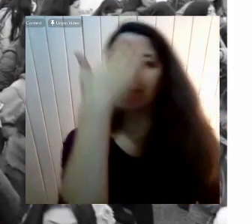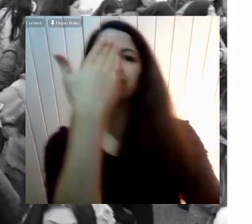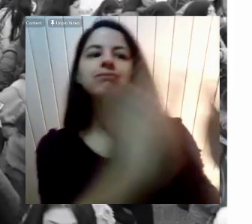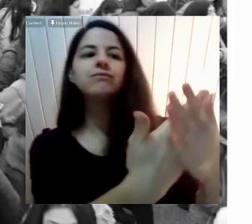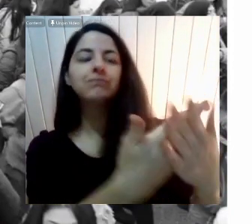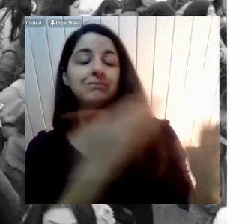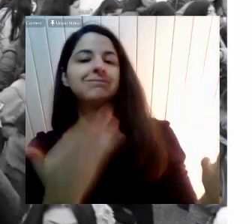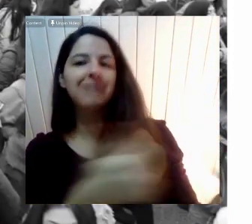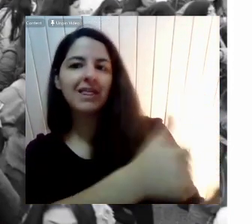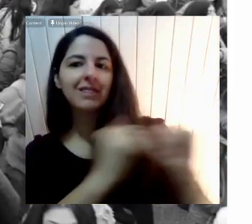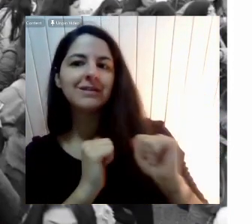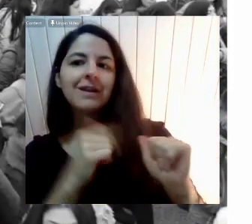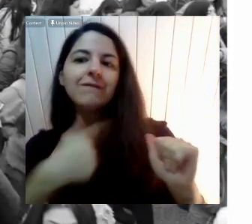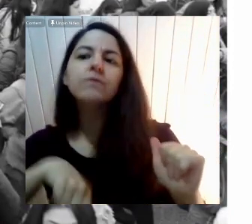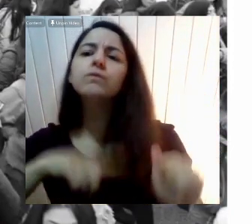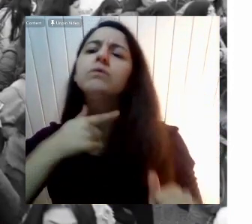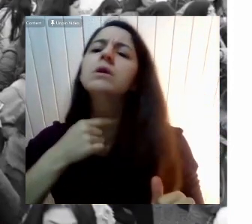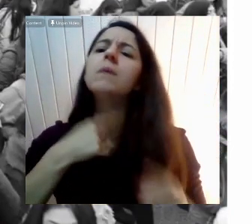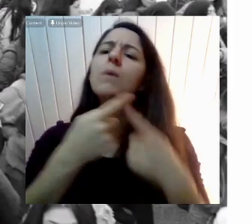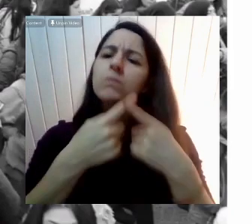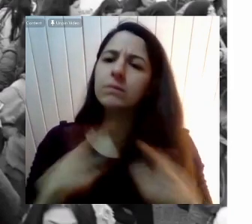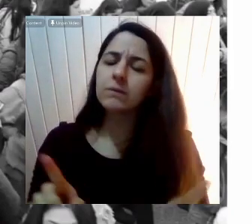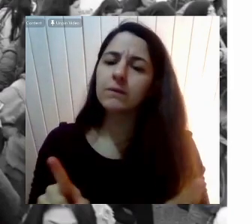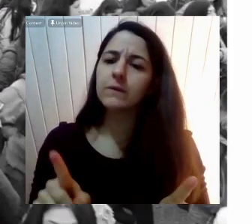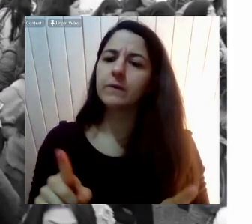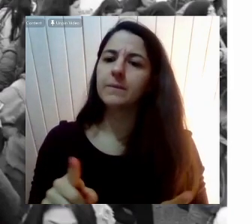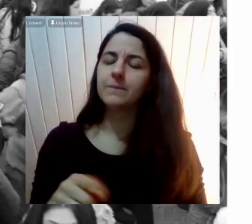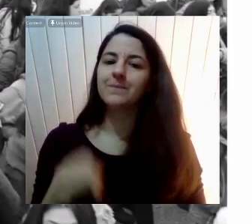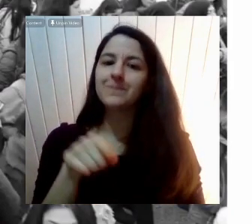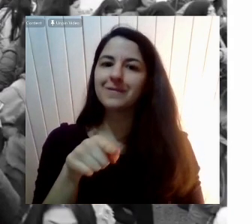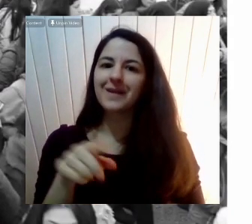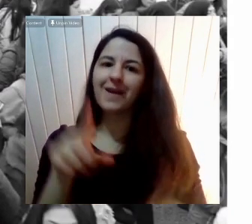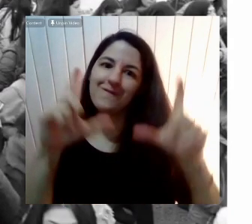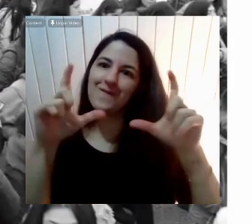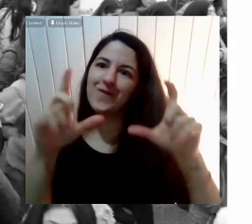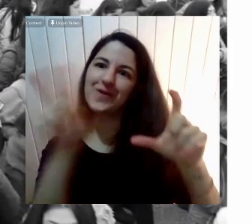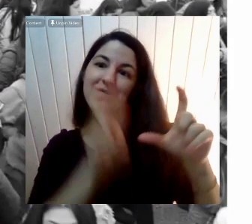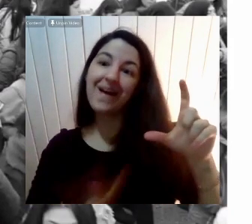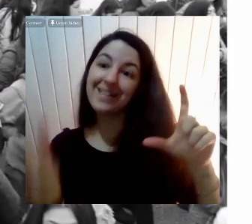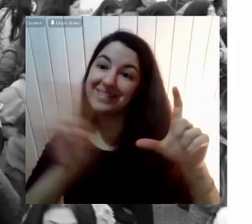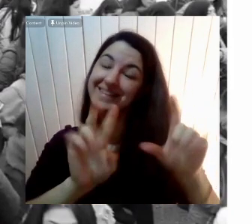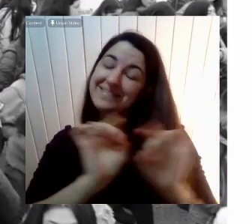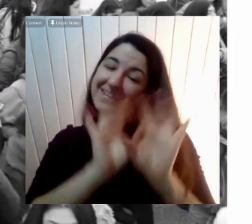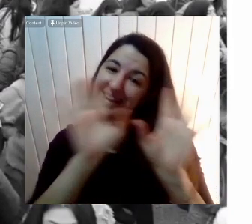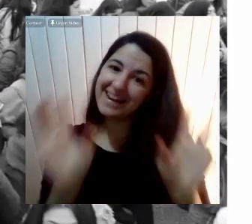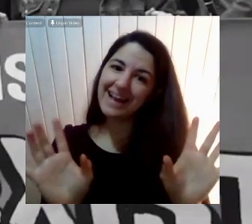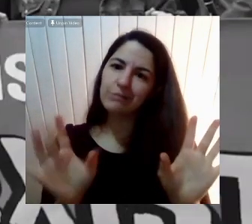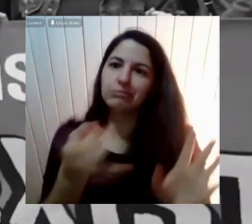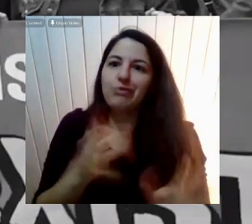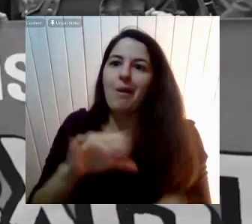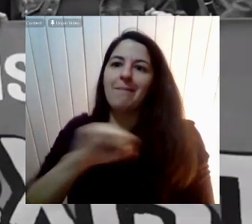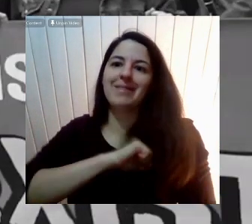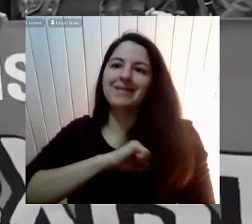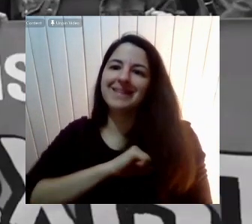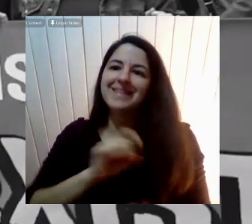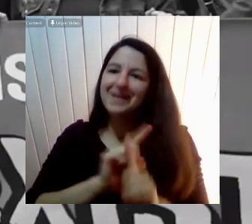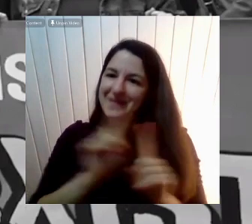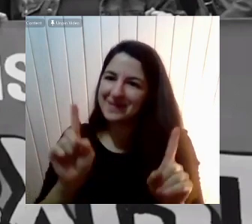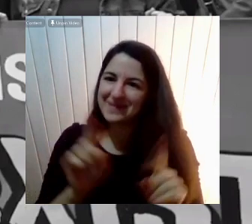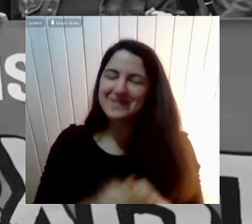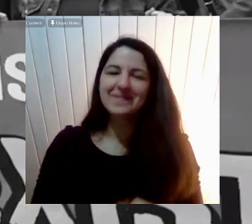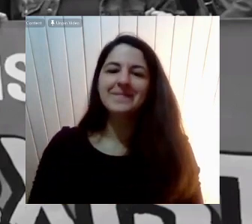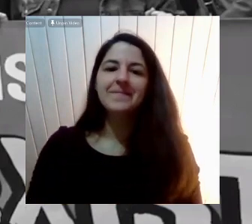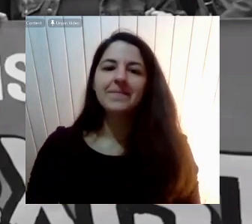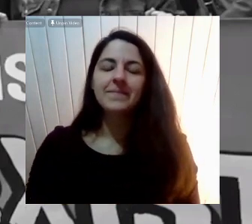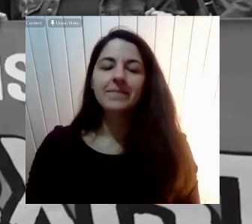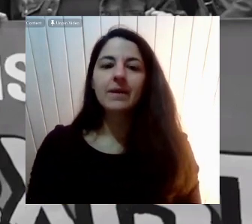a tener lugar Nuevamente Busqué unas fotos De Valdivia Por supuesto Para no ser centralista Con la presentación Y